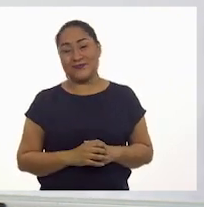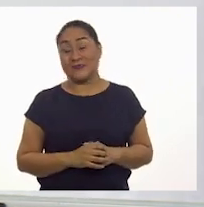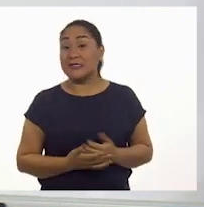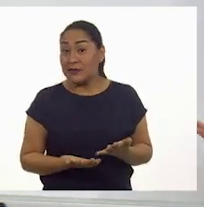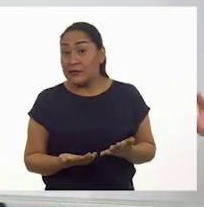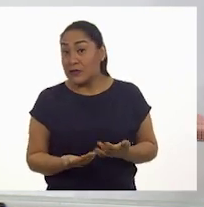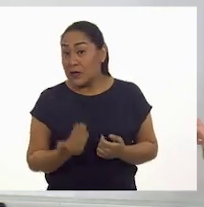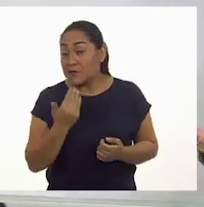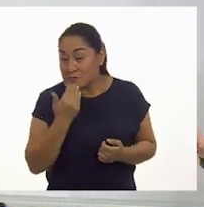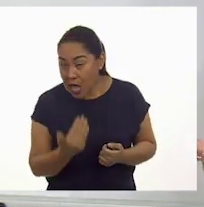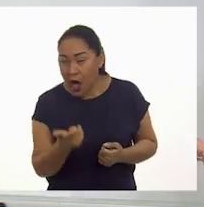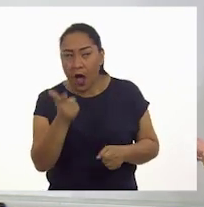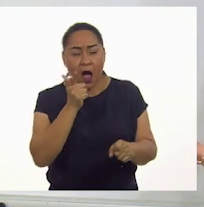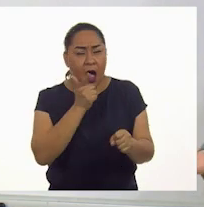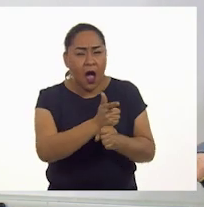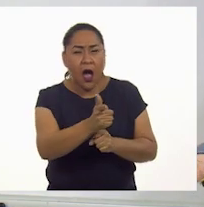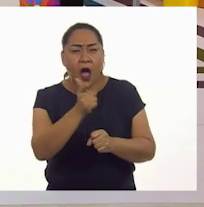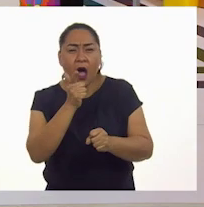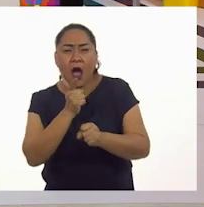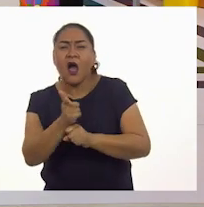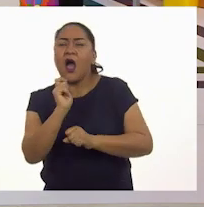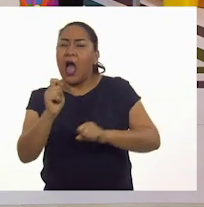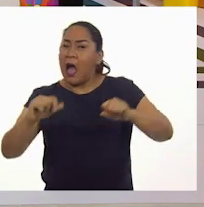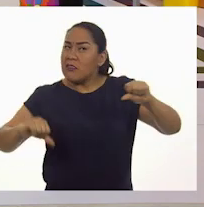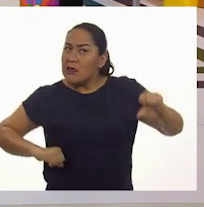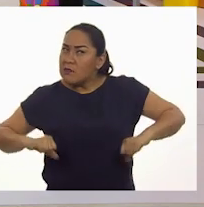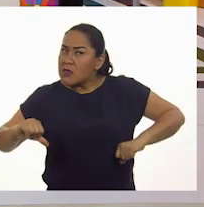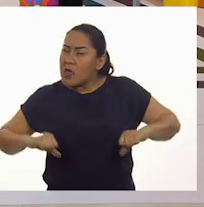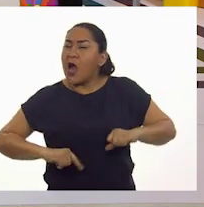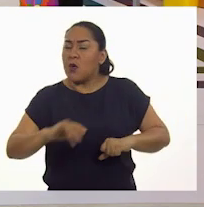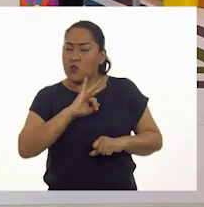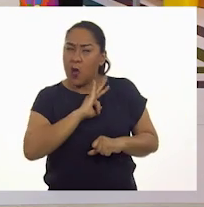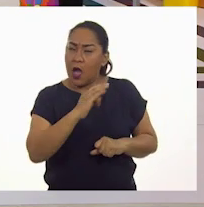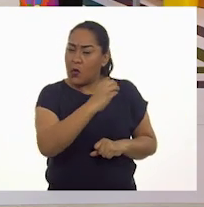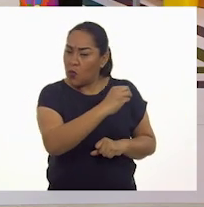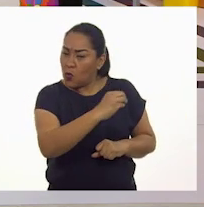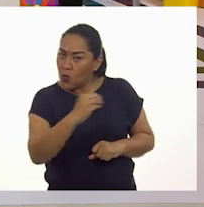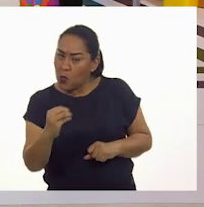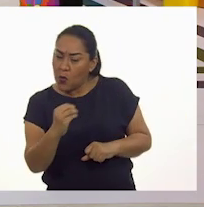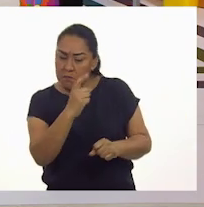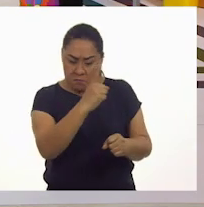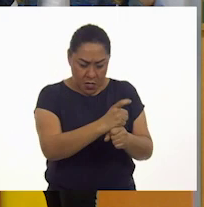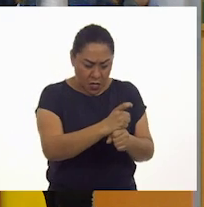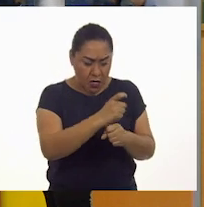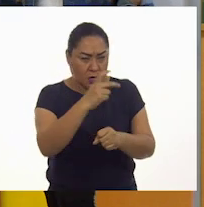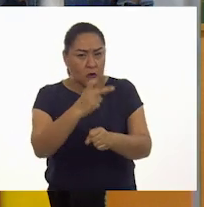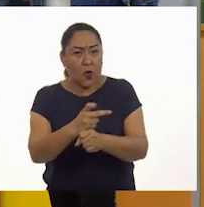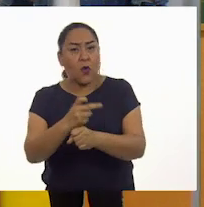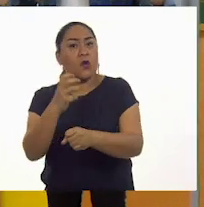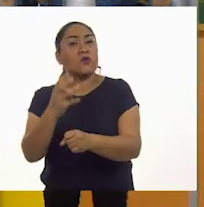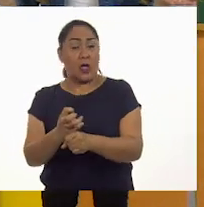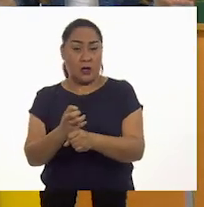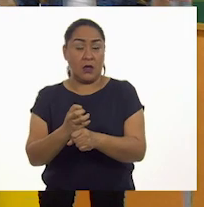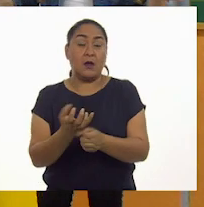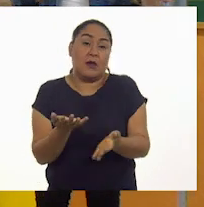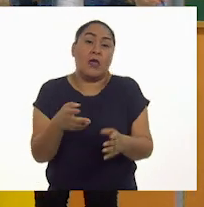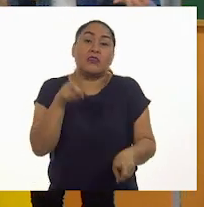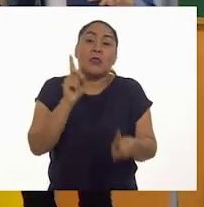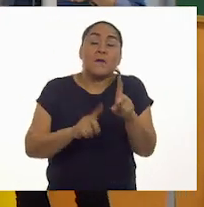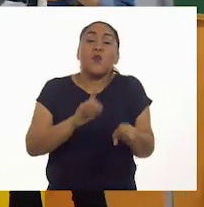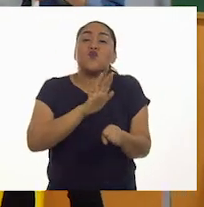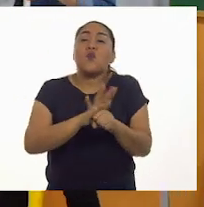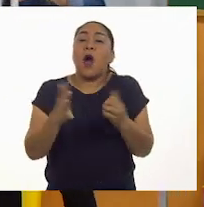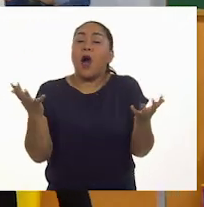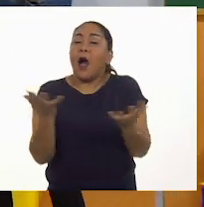bien. ¿Se dieron cuenta que las actividades las podemos ordenar en uno, dos y tres? Todo depende de cuál es el proceso.